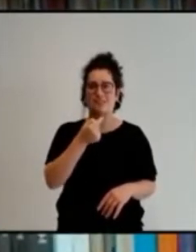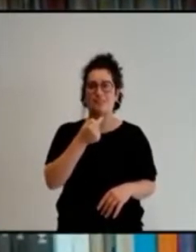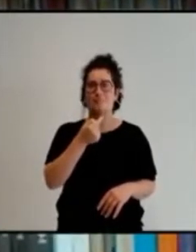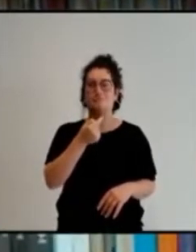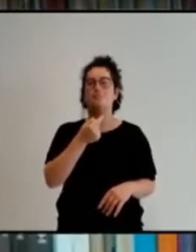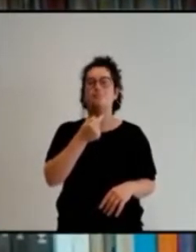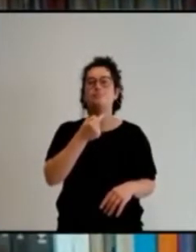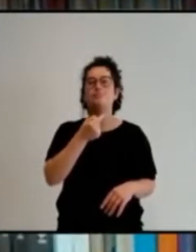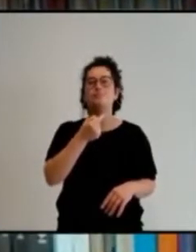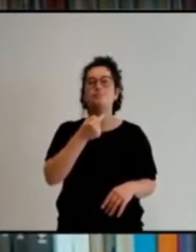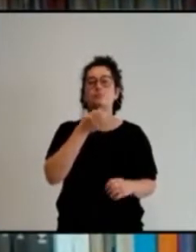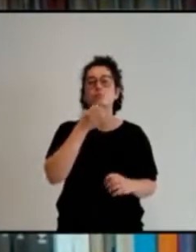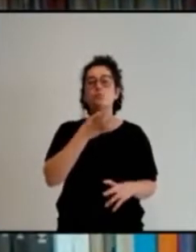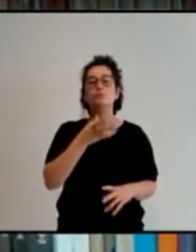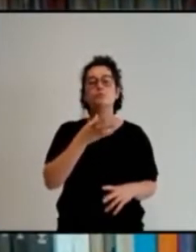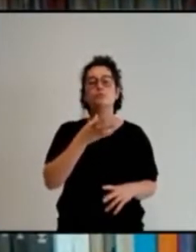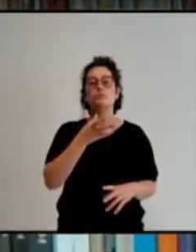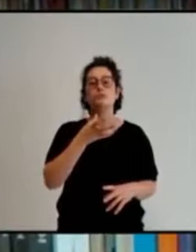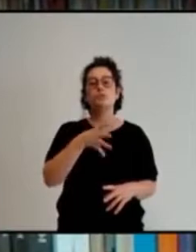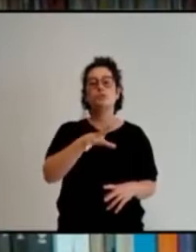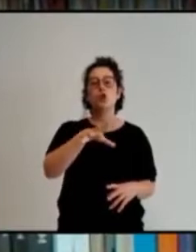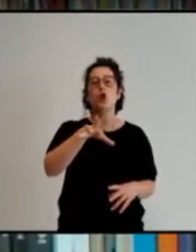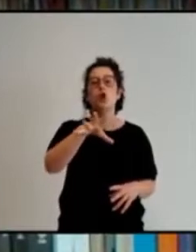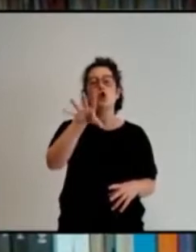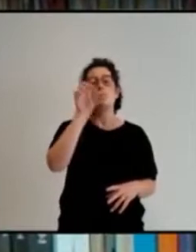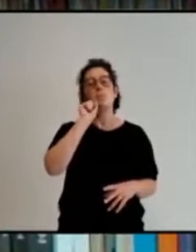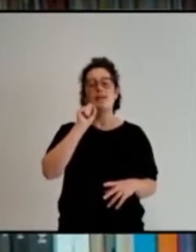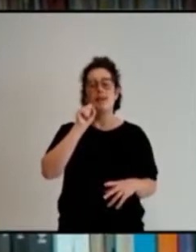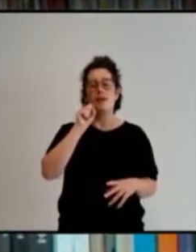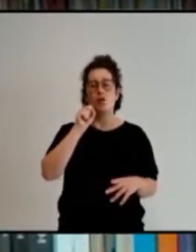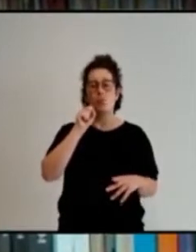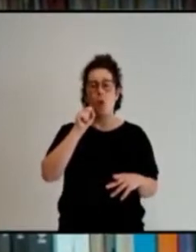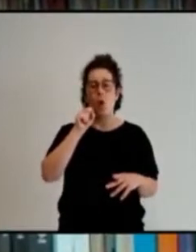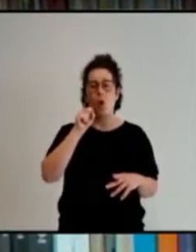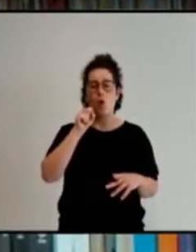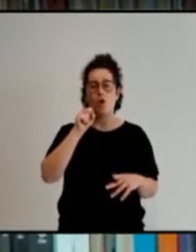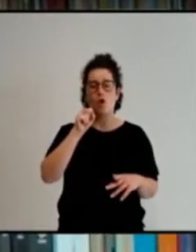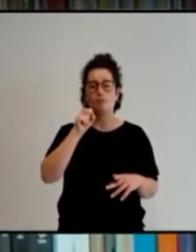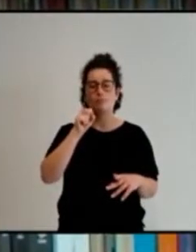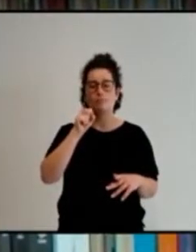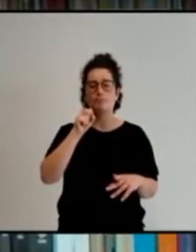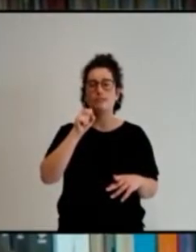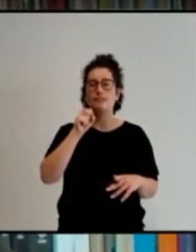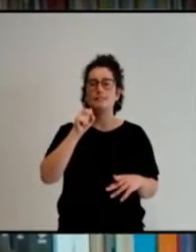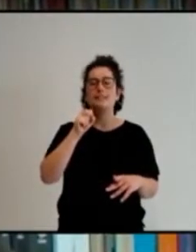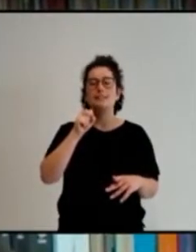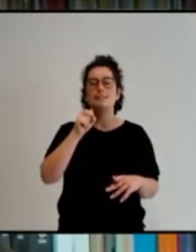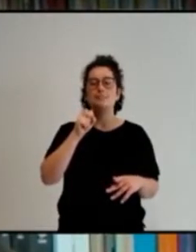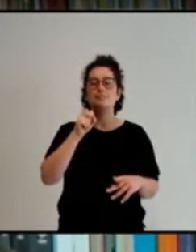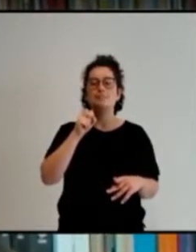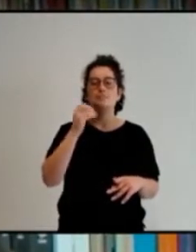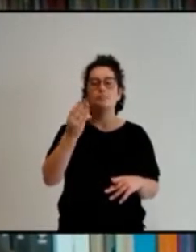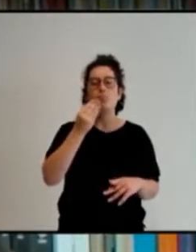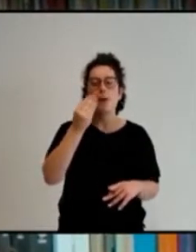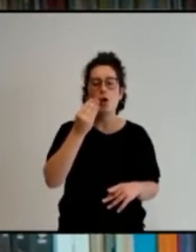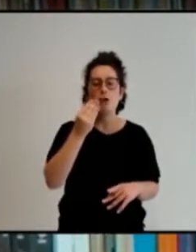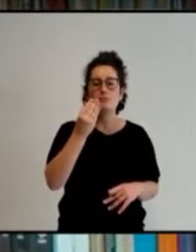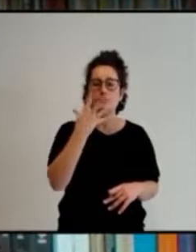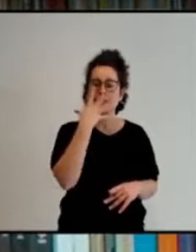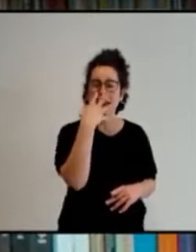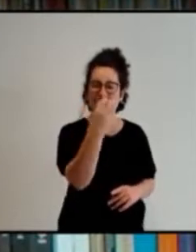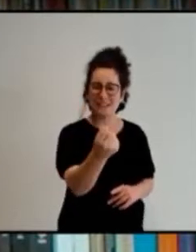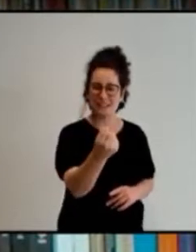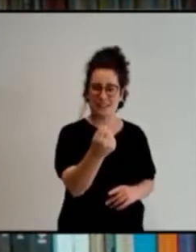es más entender qué nos ha pasado, entender por qué, como en otras partes del mundo,